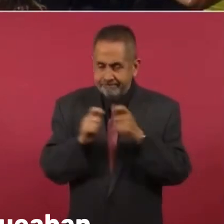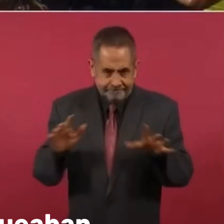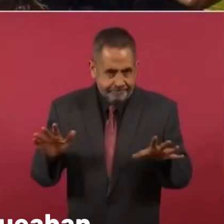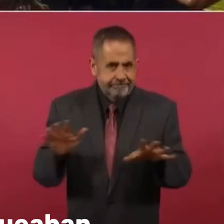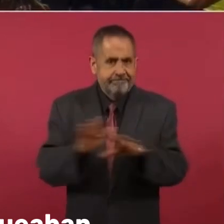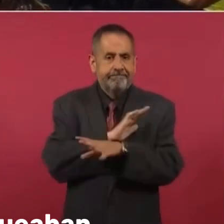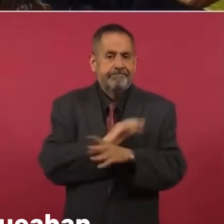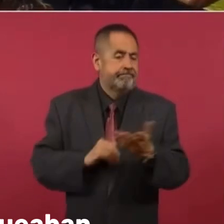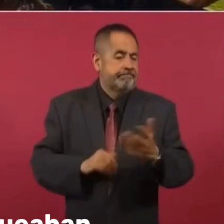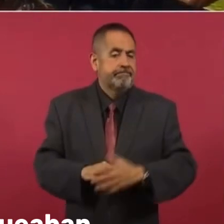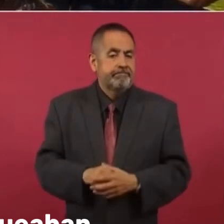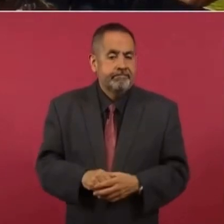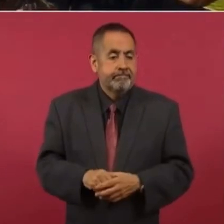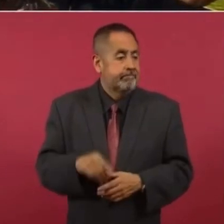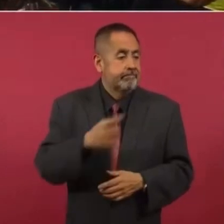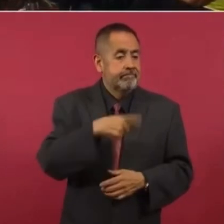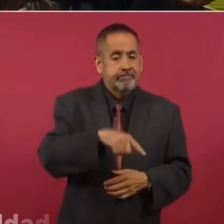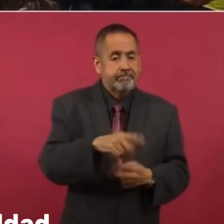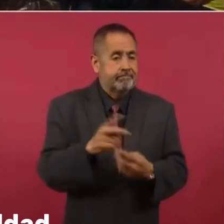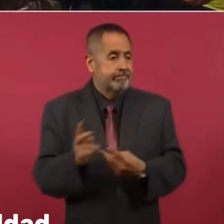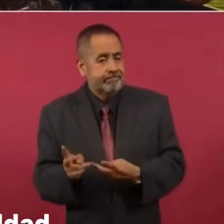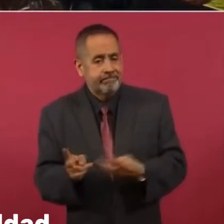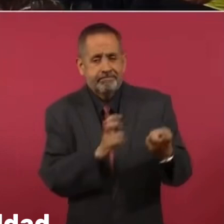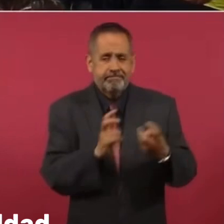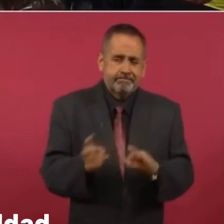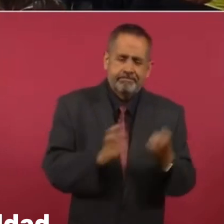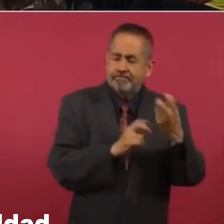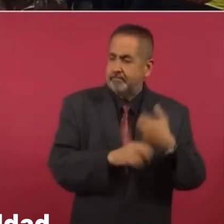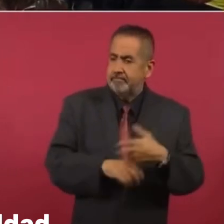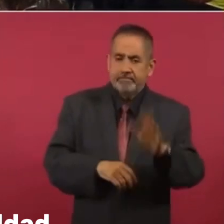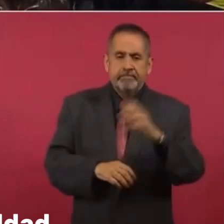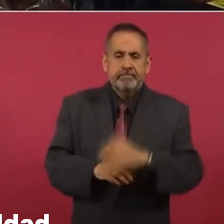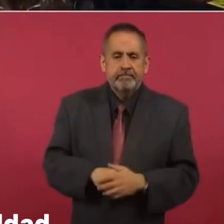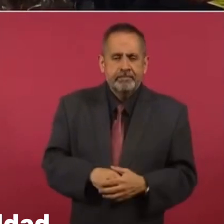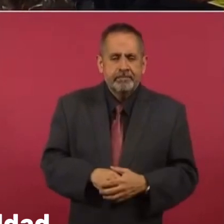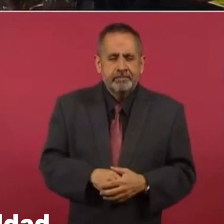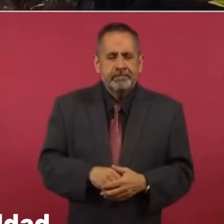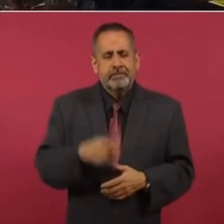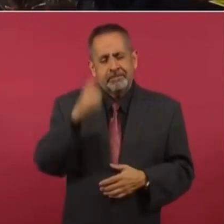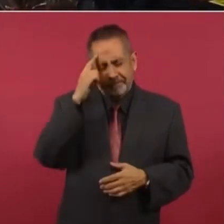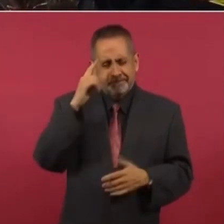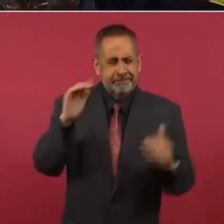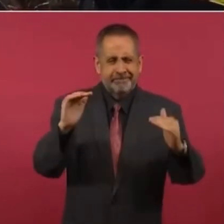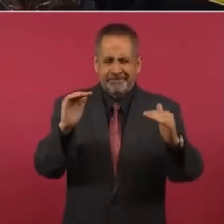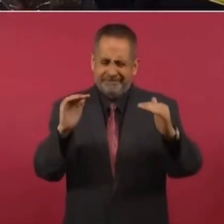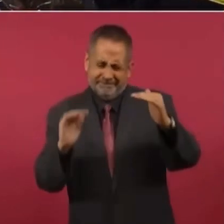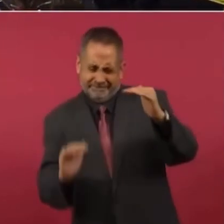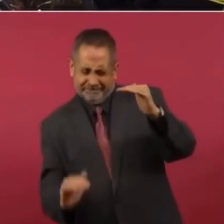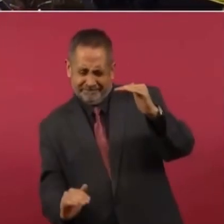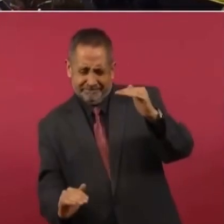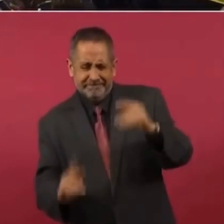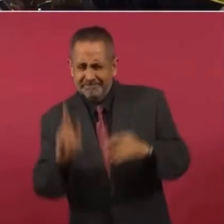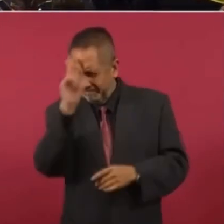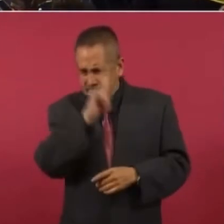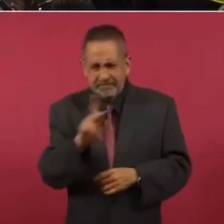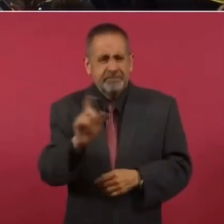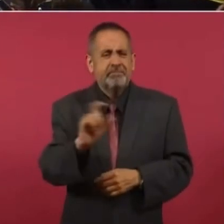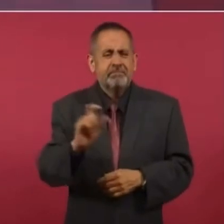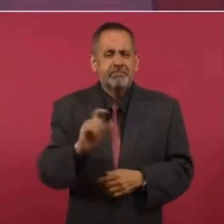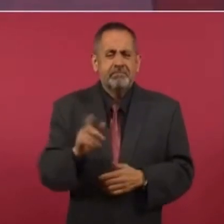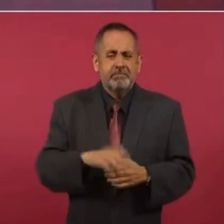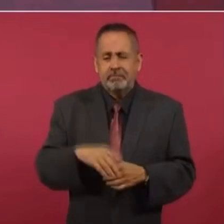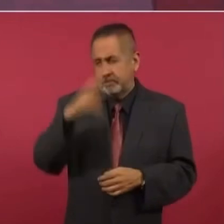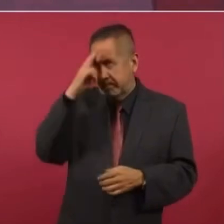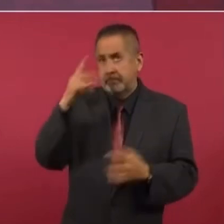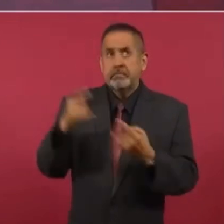mientras saqueaban… ¿Cuándo creen ustedes que hubo más desigualdad en